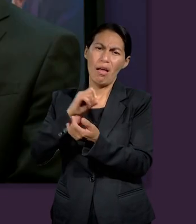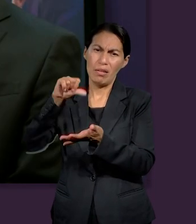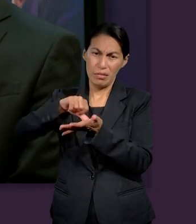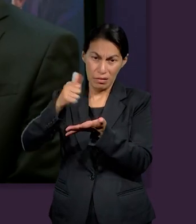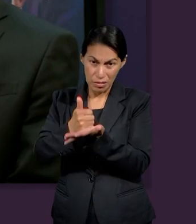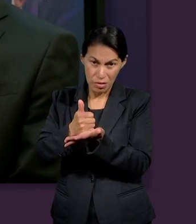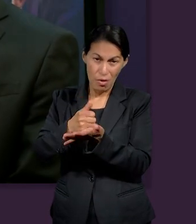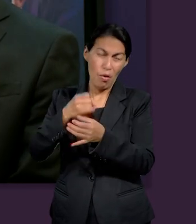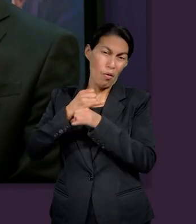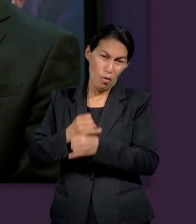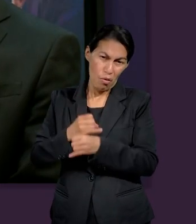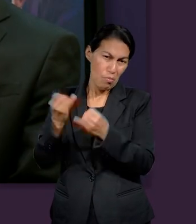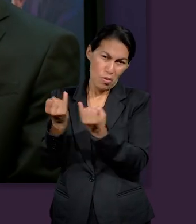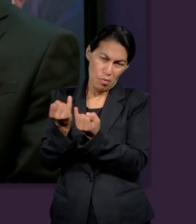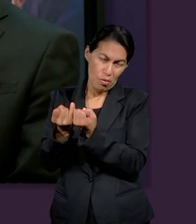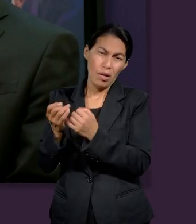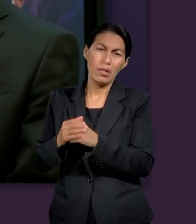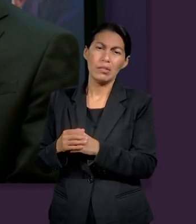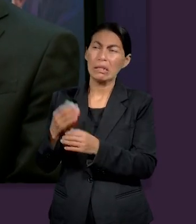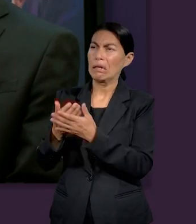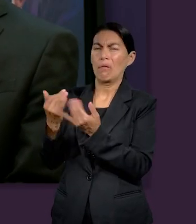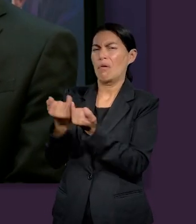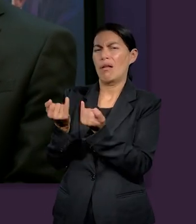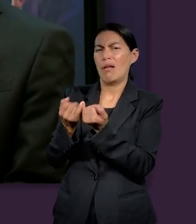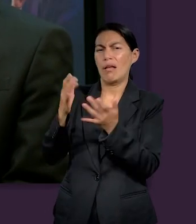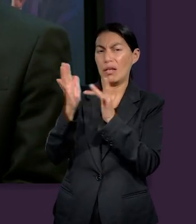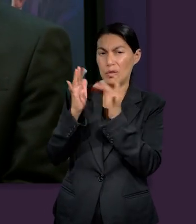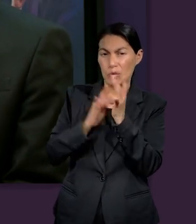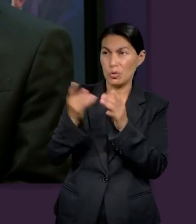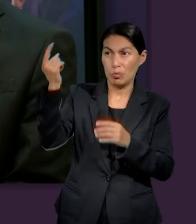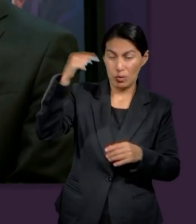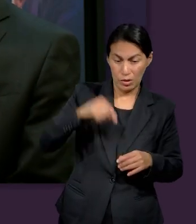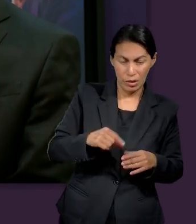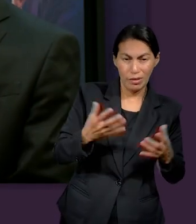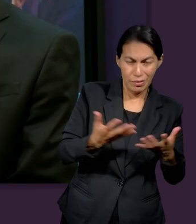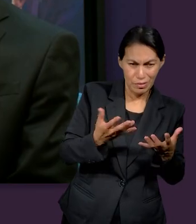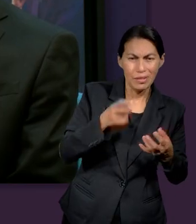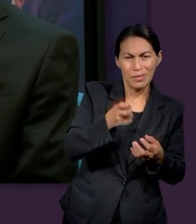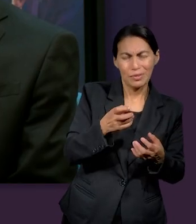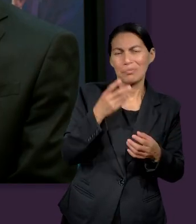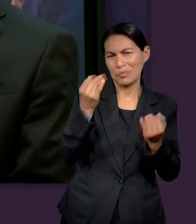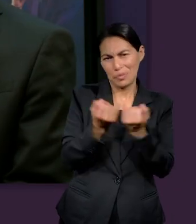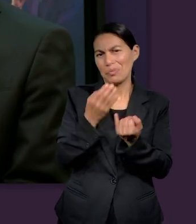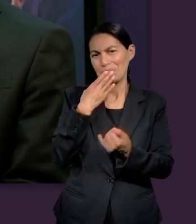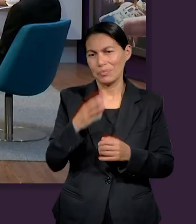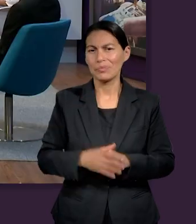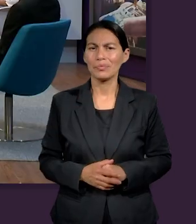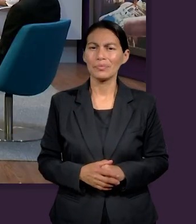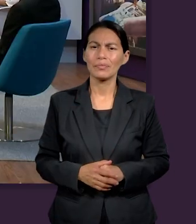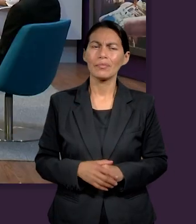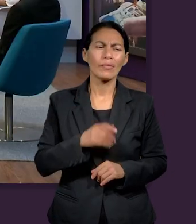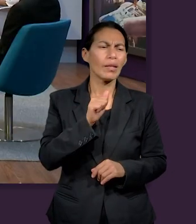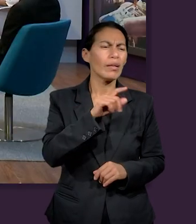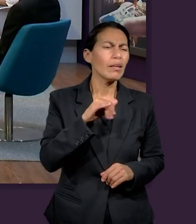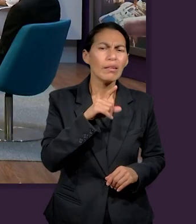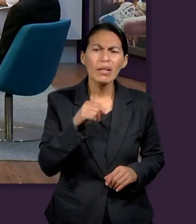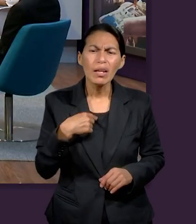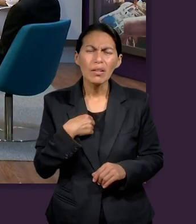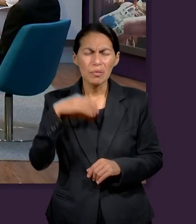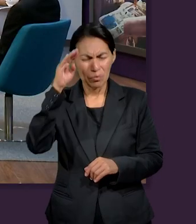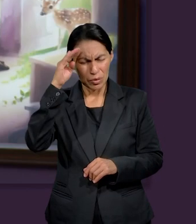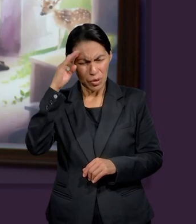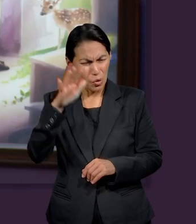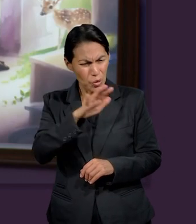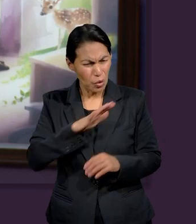espontáneamente así como Job lo hizo espontáneamente y principalmente como Cristo lo hizo cuando estuvo en la tierra Aileen yo me